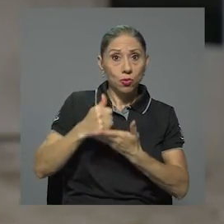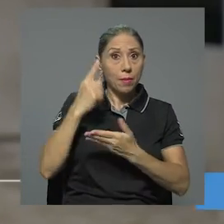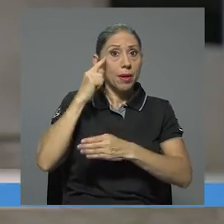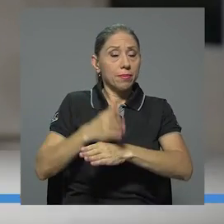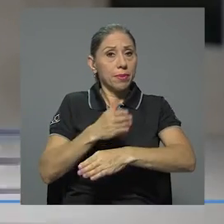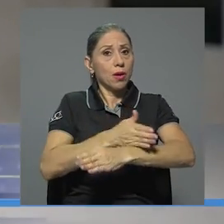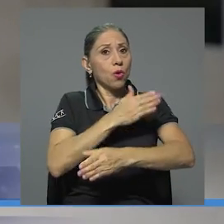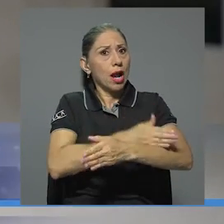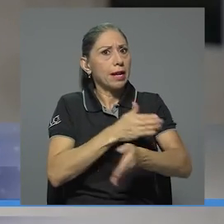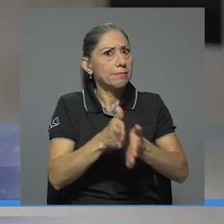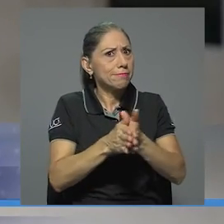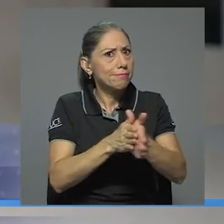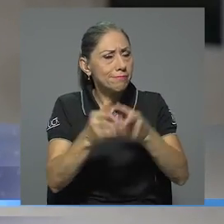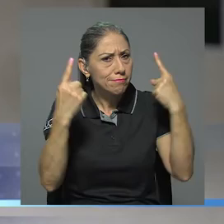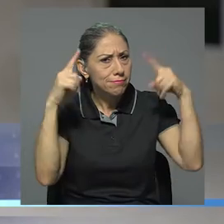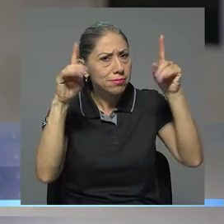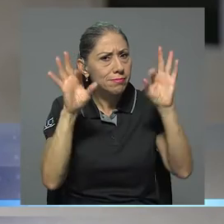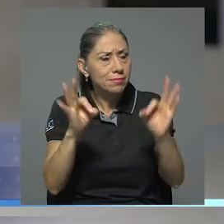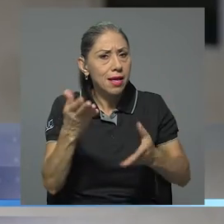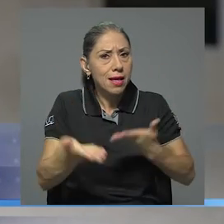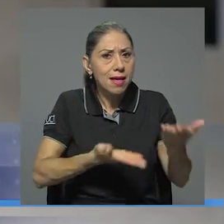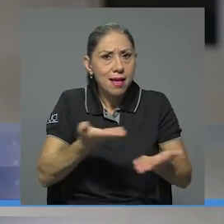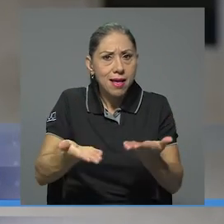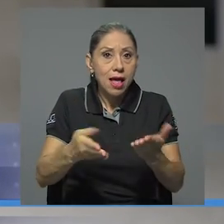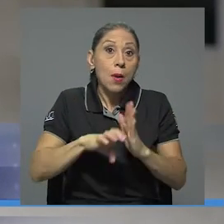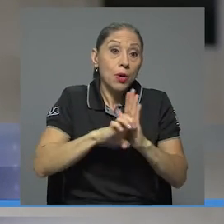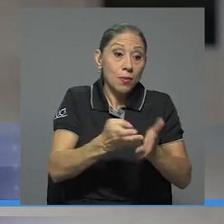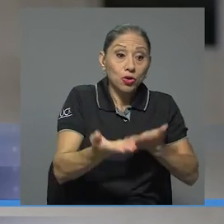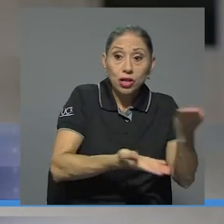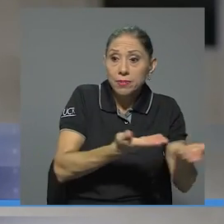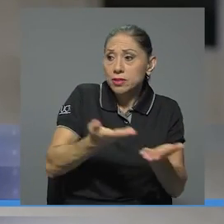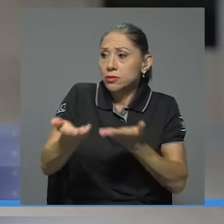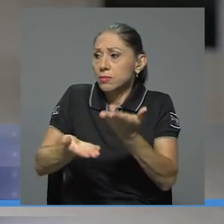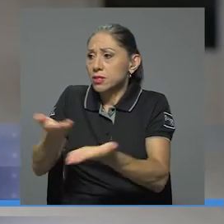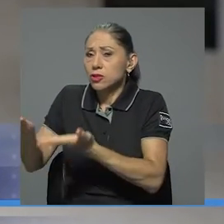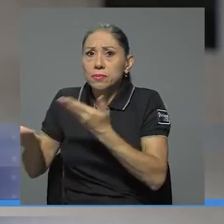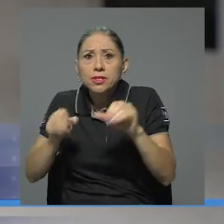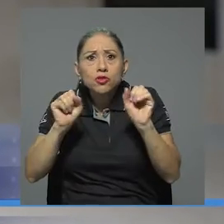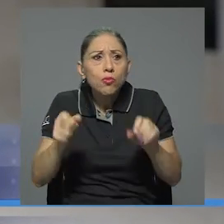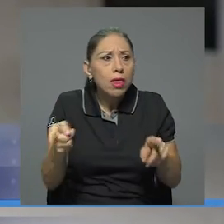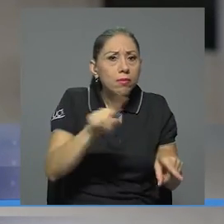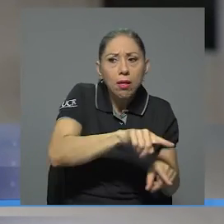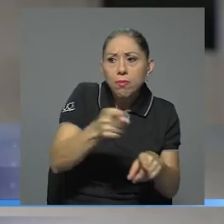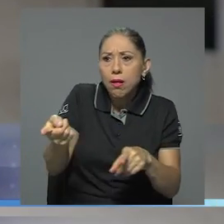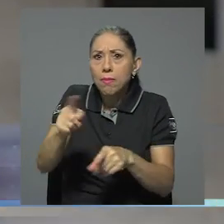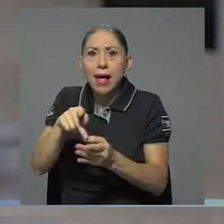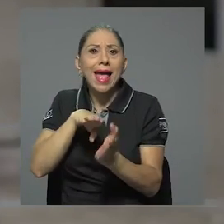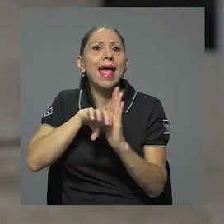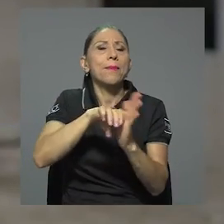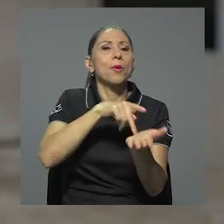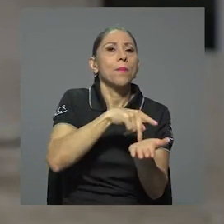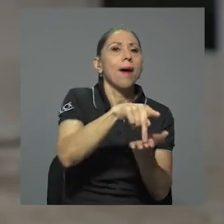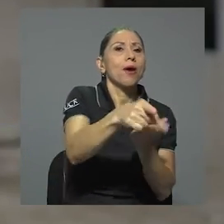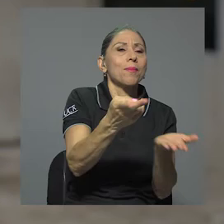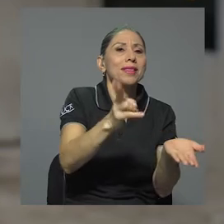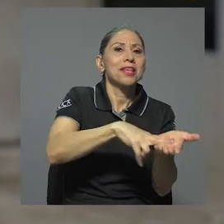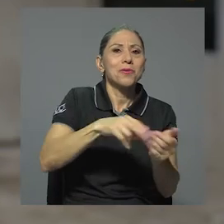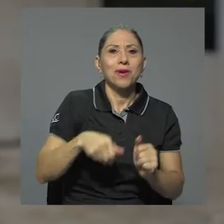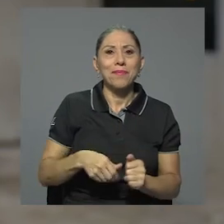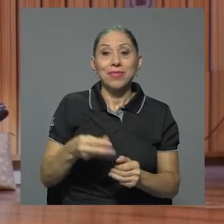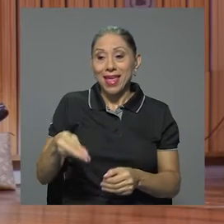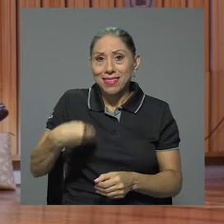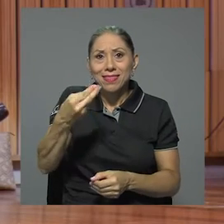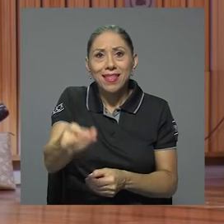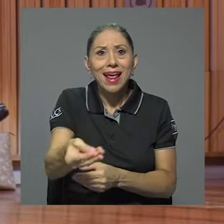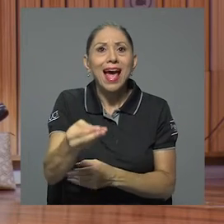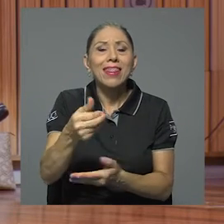de los servicios, nos permite ahora lograr interoperación entre servicios, el pago a la matrícula, las becas, que sea de manera más ágil,